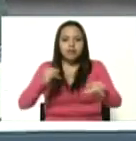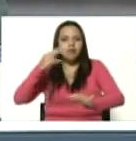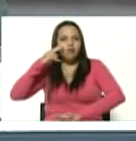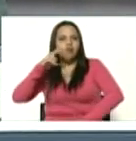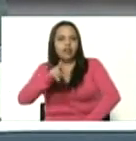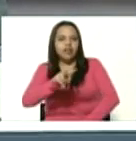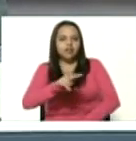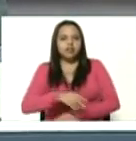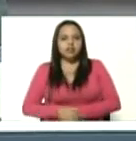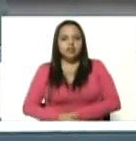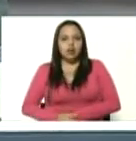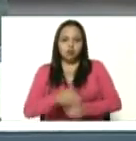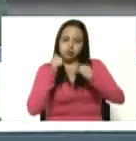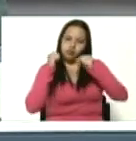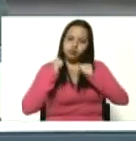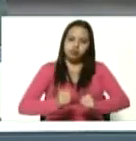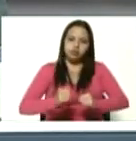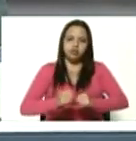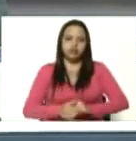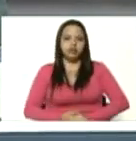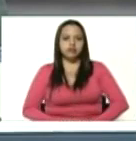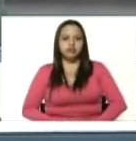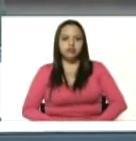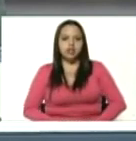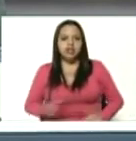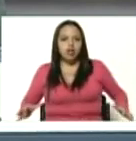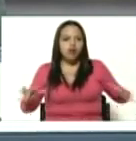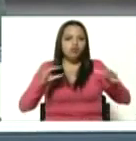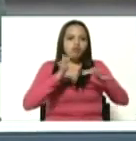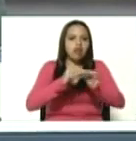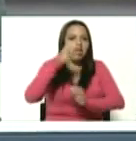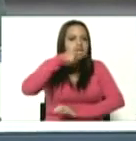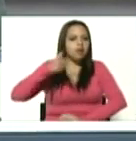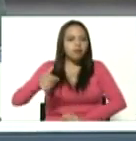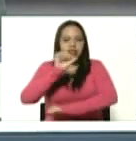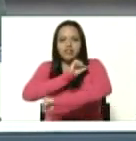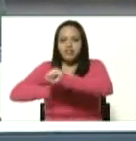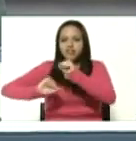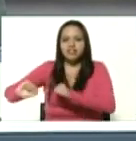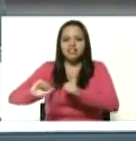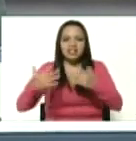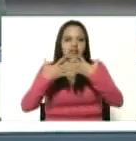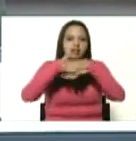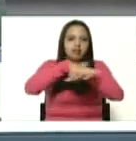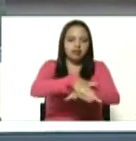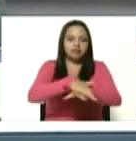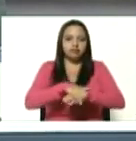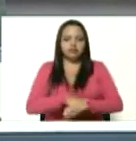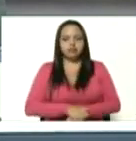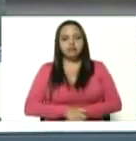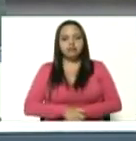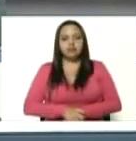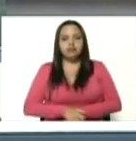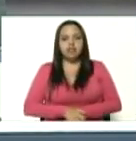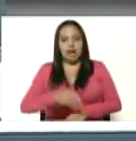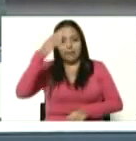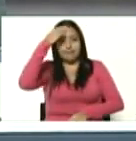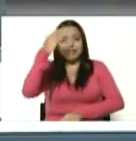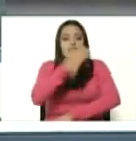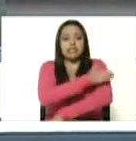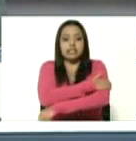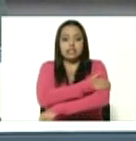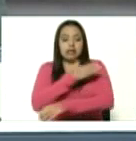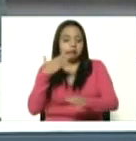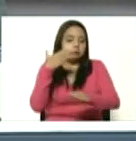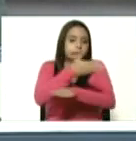conformación y consolidación de las unidades populares de defensa integral la milicia asiste